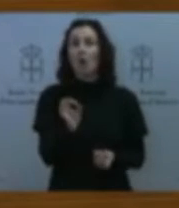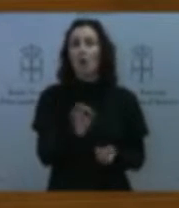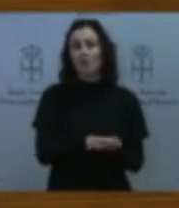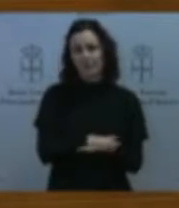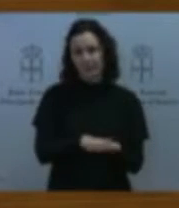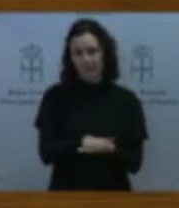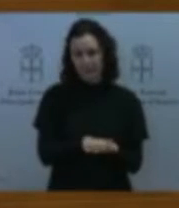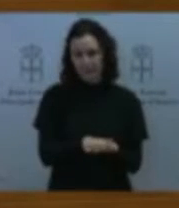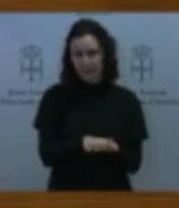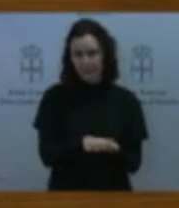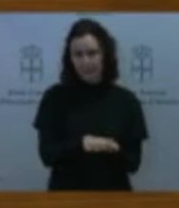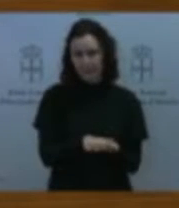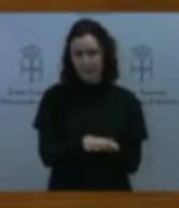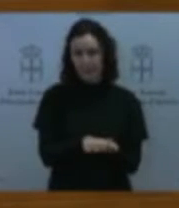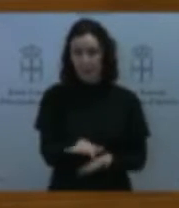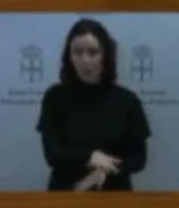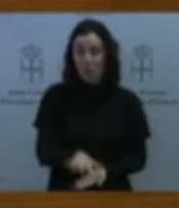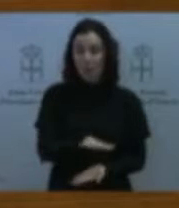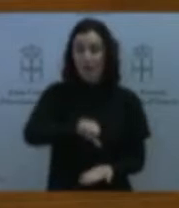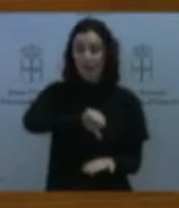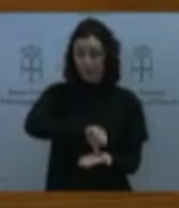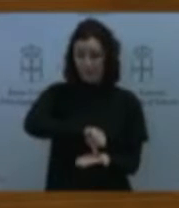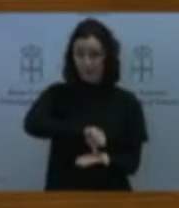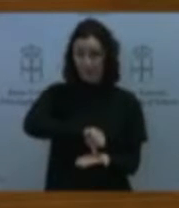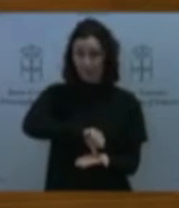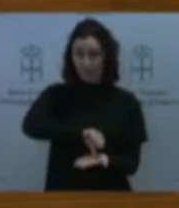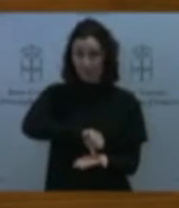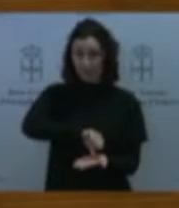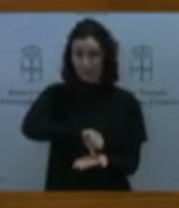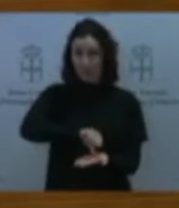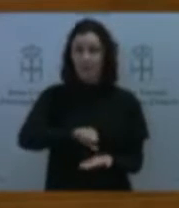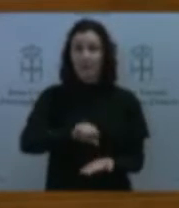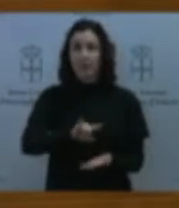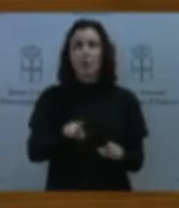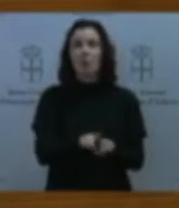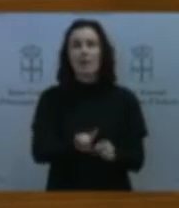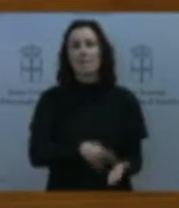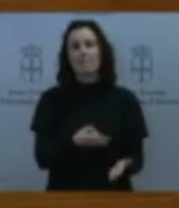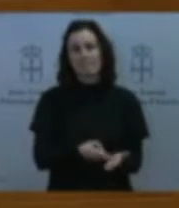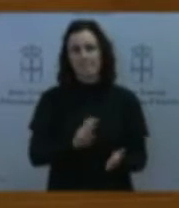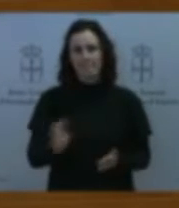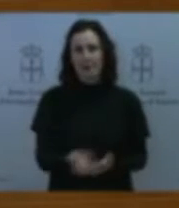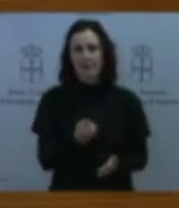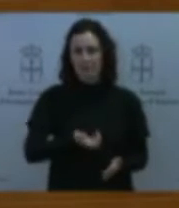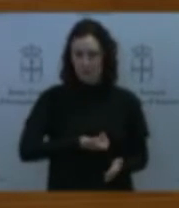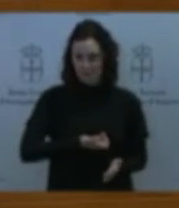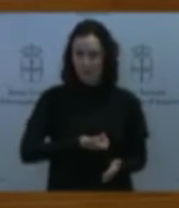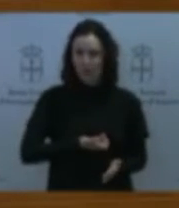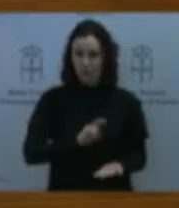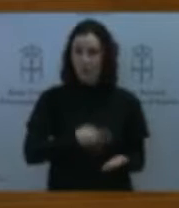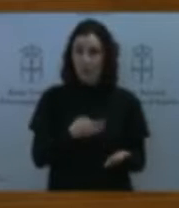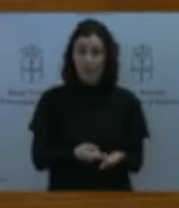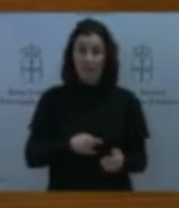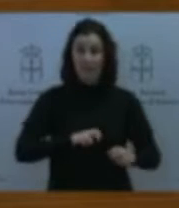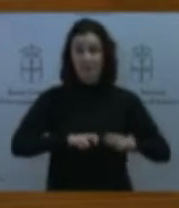metropolitana central, así como los planes municipales, los planes urbanos de movilidad. Y